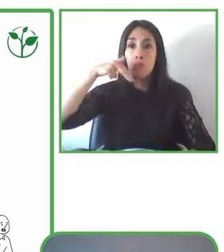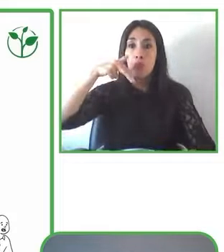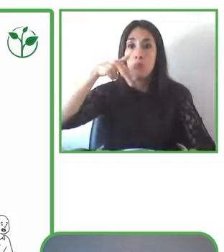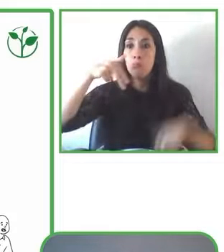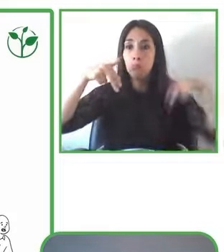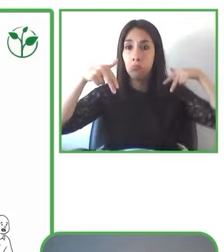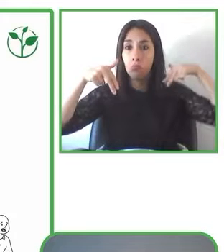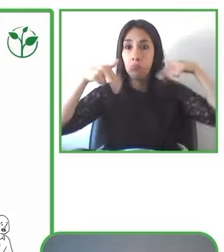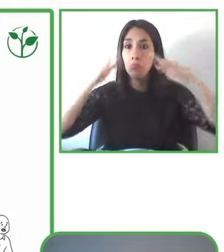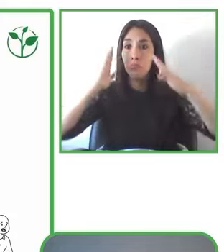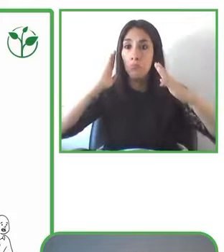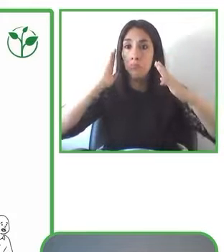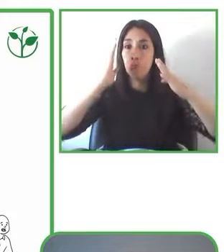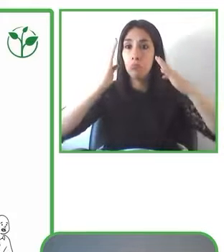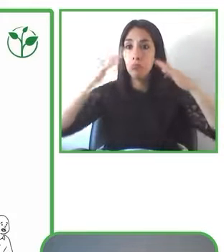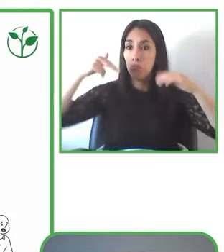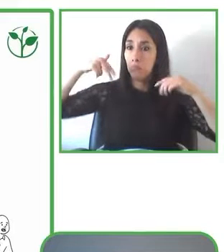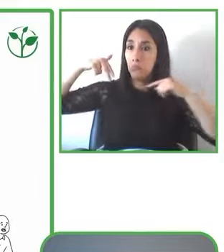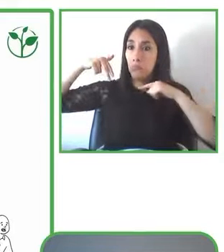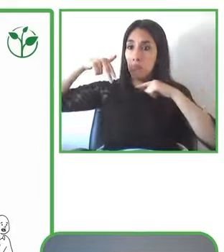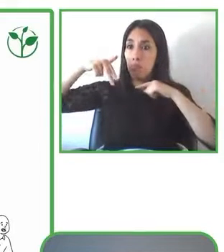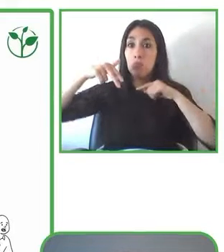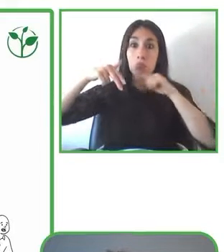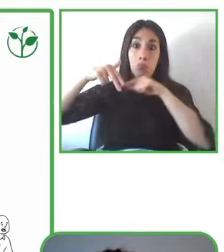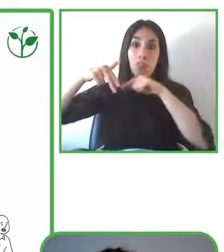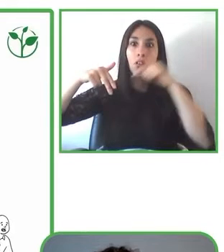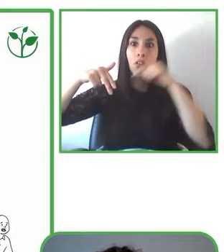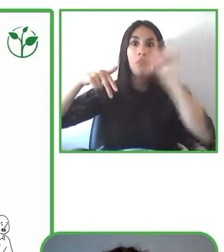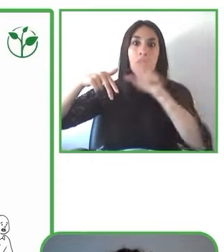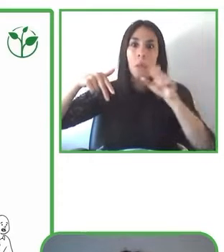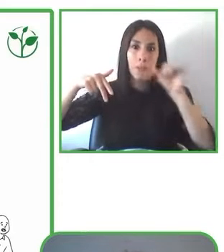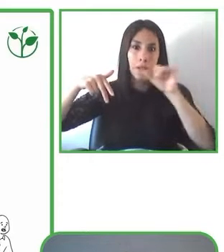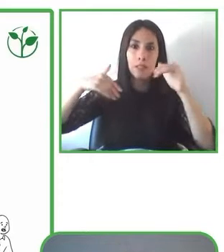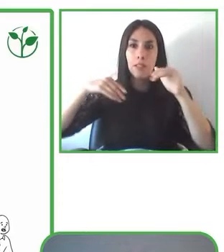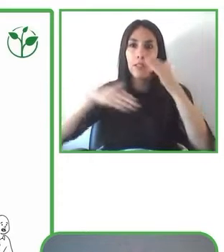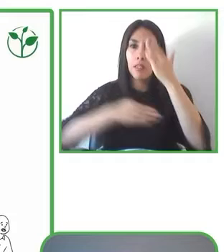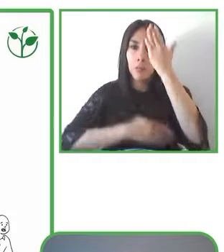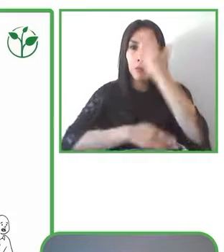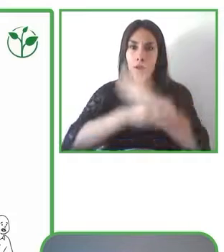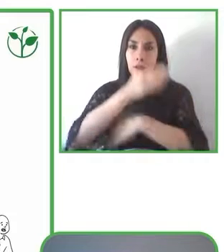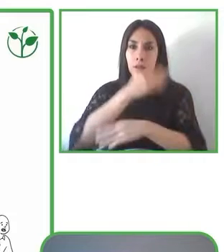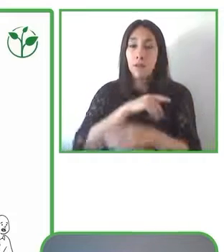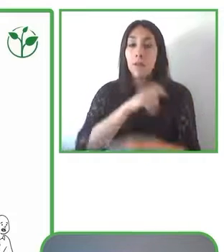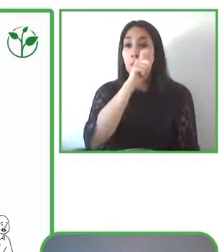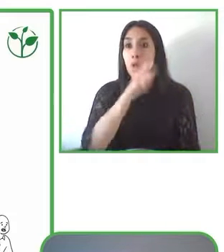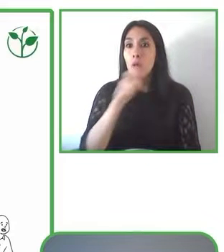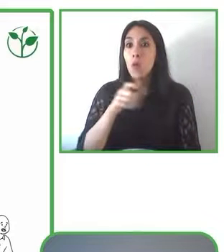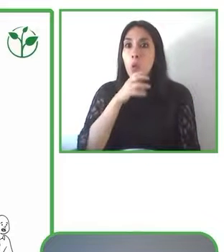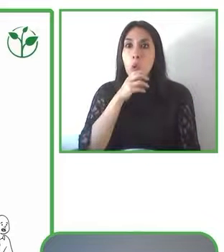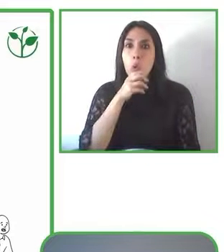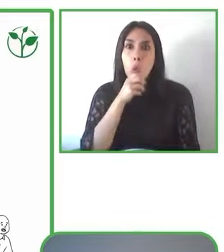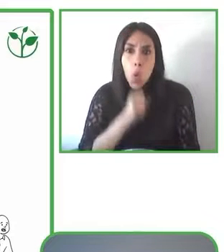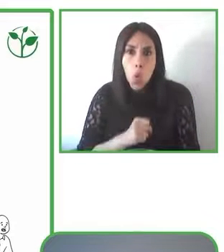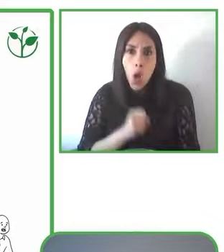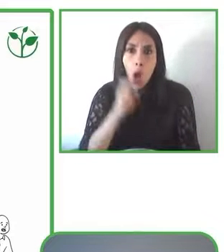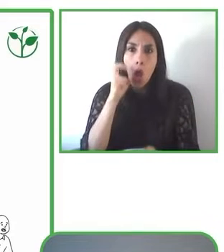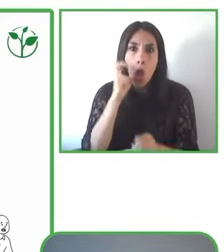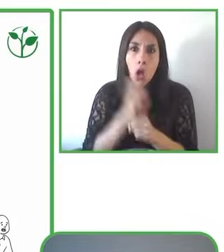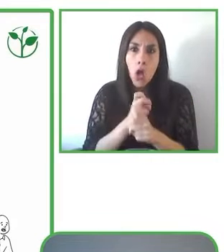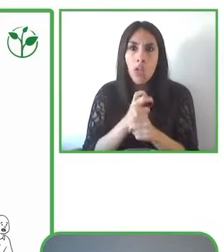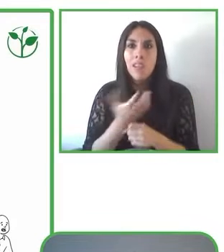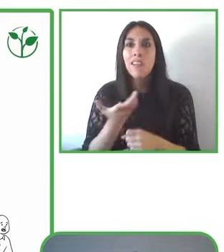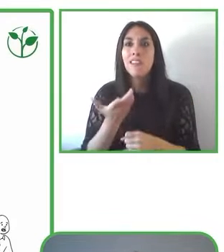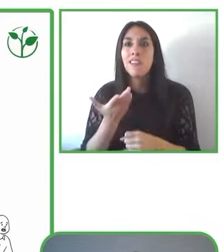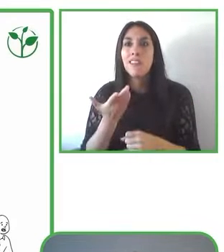y personas mayores, embarazadas, con maletas, se trasladan de un lugar a otro,